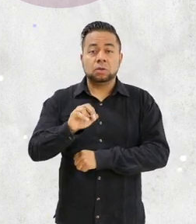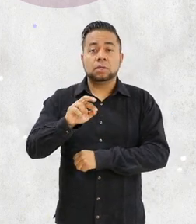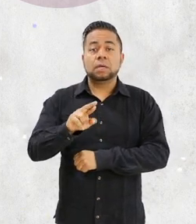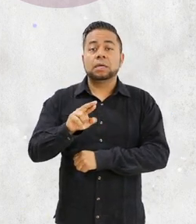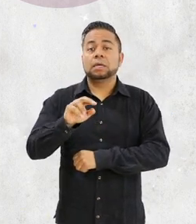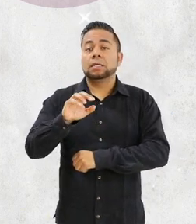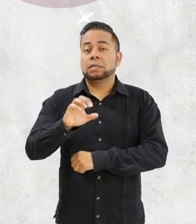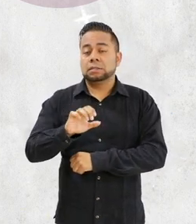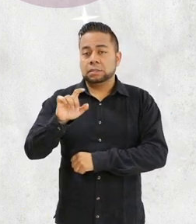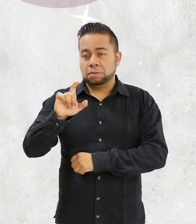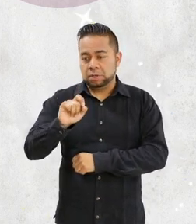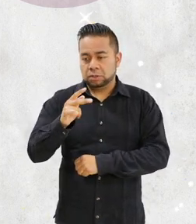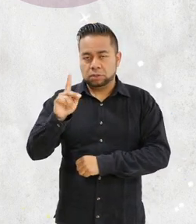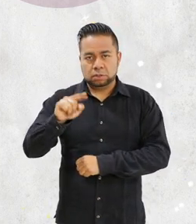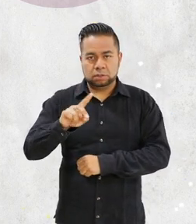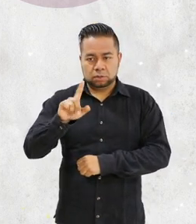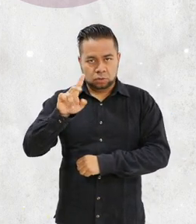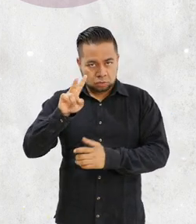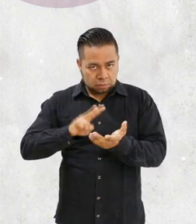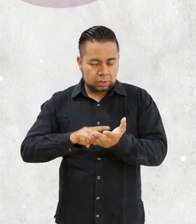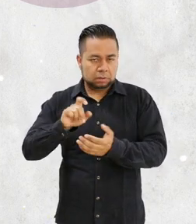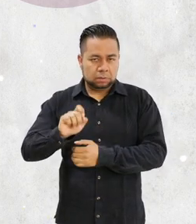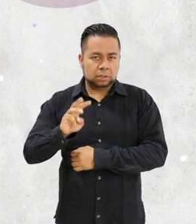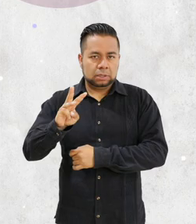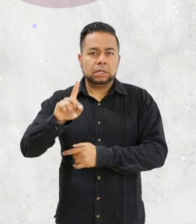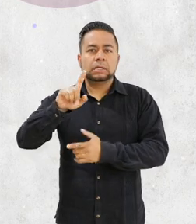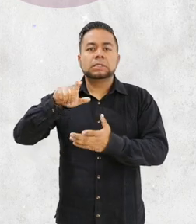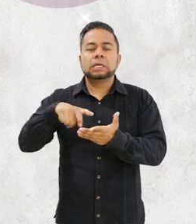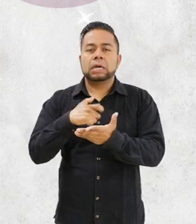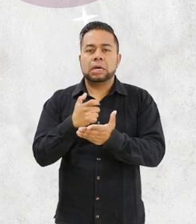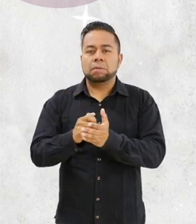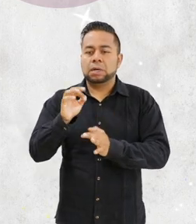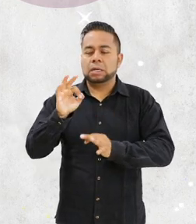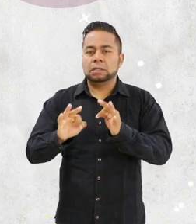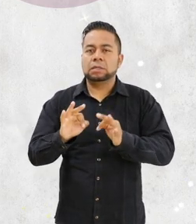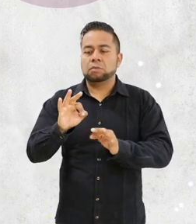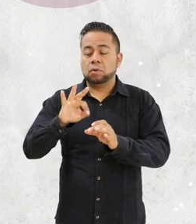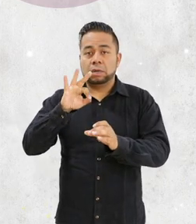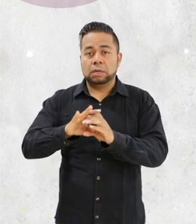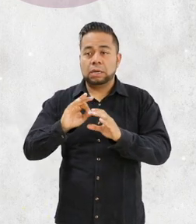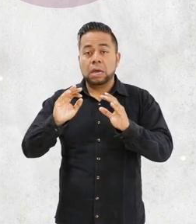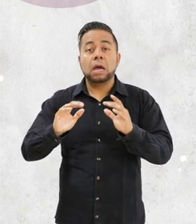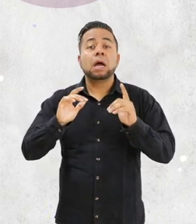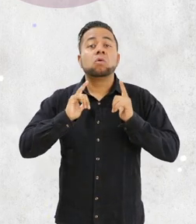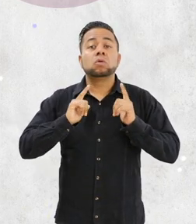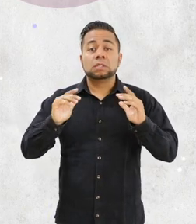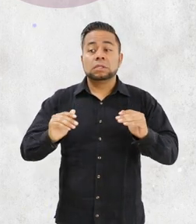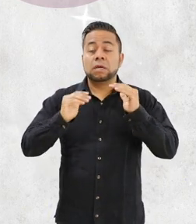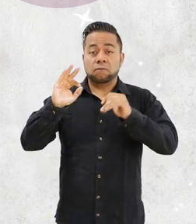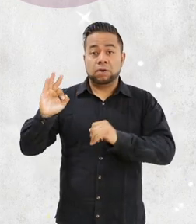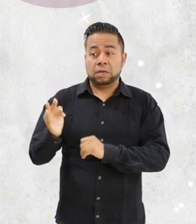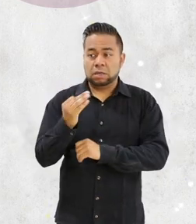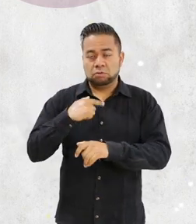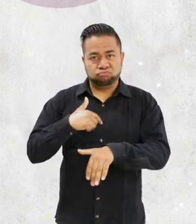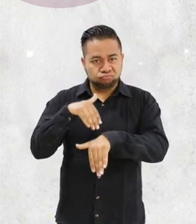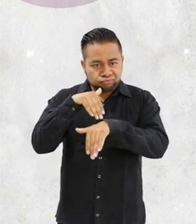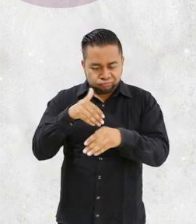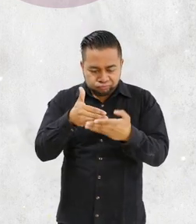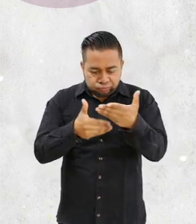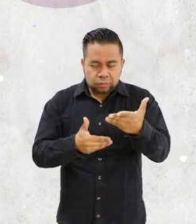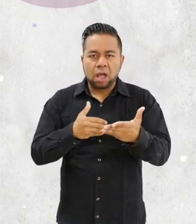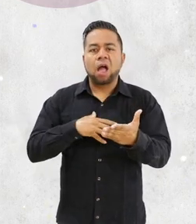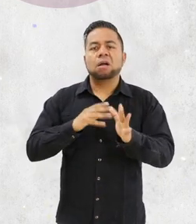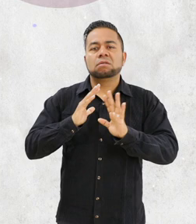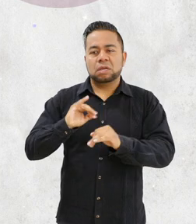28-2023 de la Sala Jalapa del Tribunal Electoral del Poder Judicial de la Federación, desarrolló la